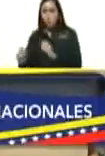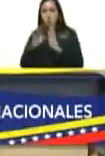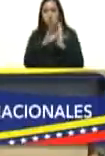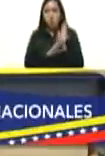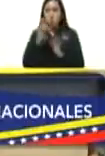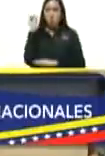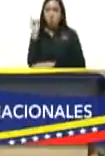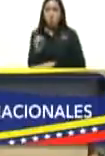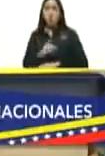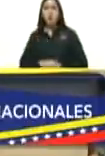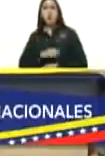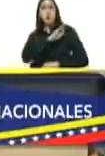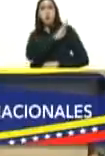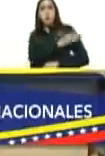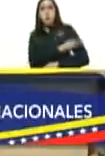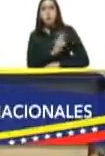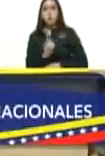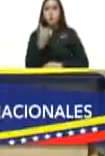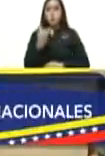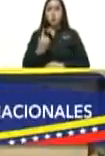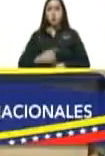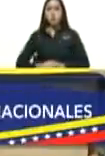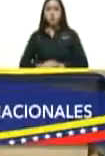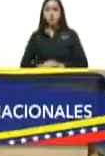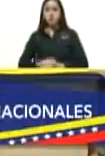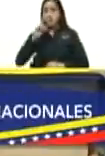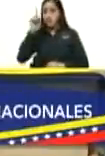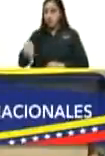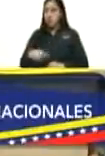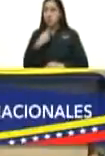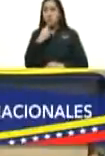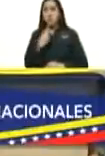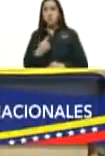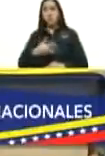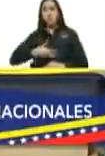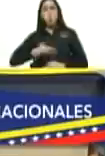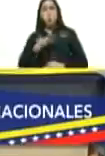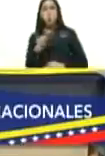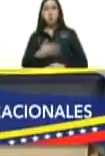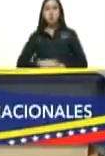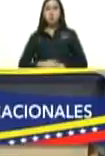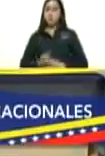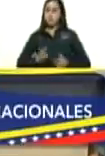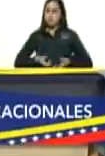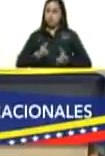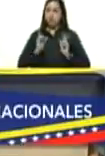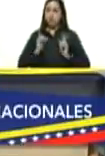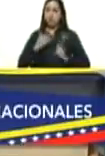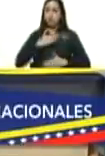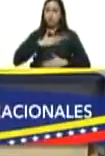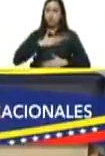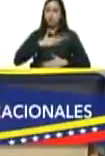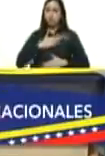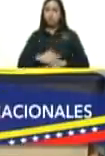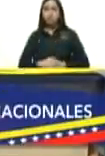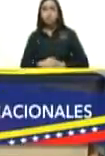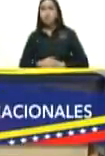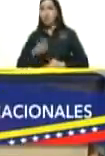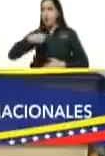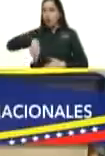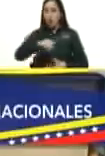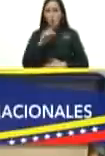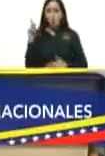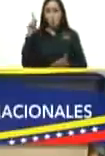un poder y también puedo decir si me lo permiten todo aquel que